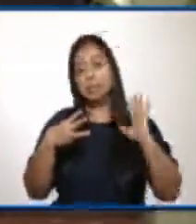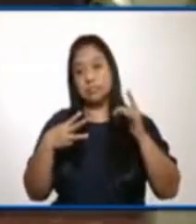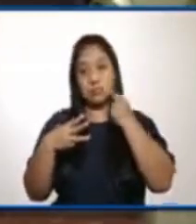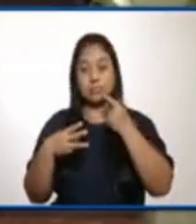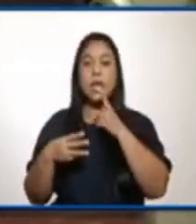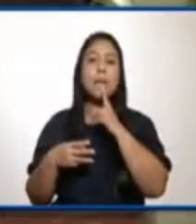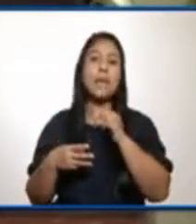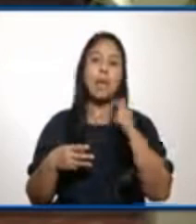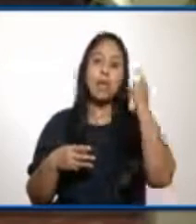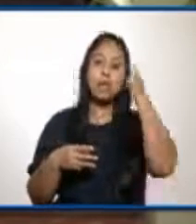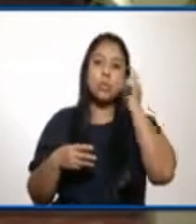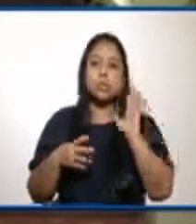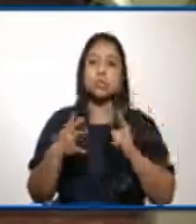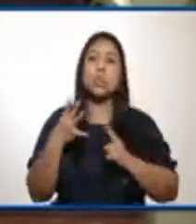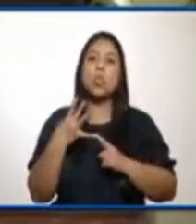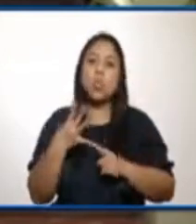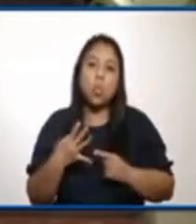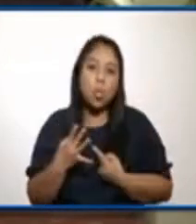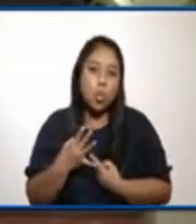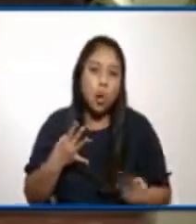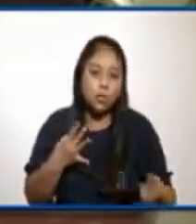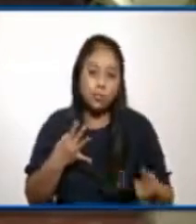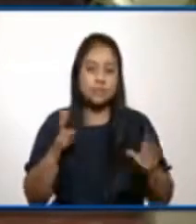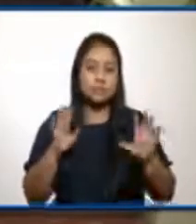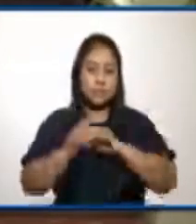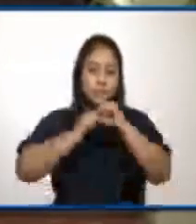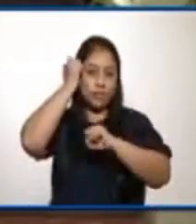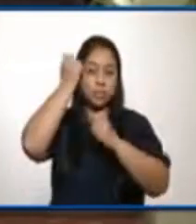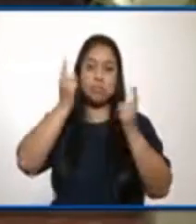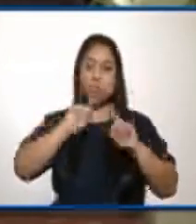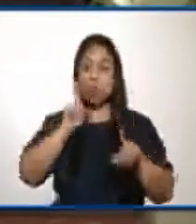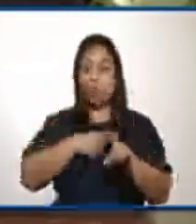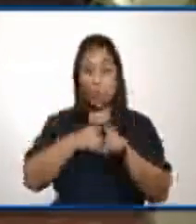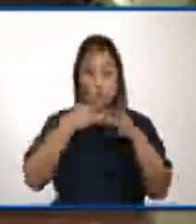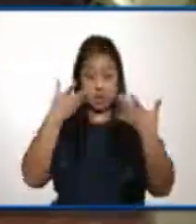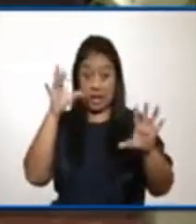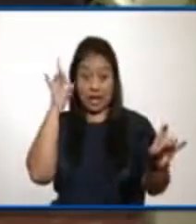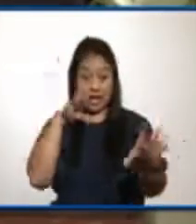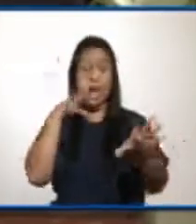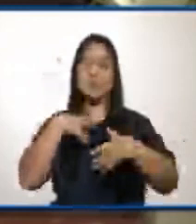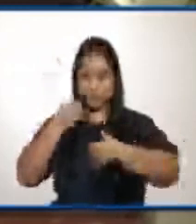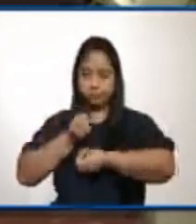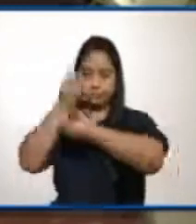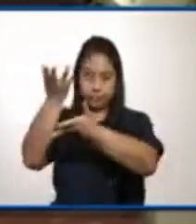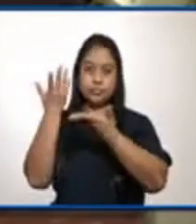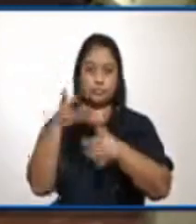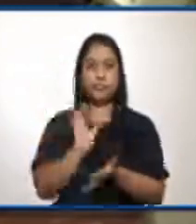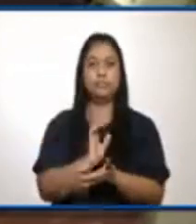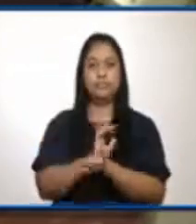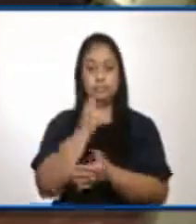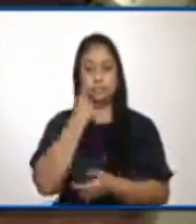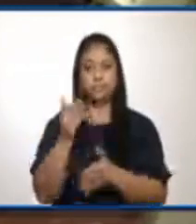es mejor pensar que la cuarta, pero en cuanto tengamos la fecha exacta se los vamos a hacer ver para que estemos a la espera.